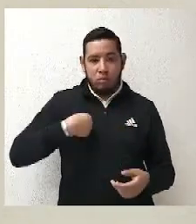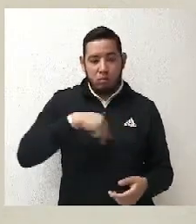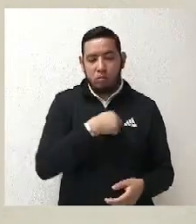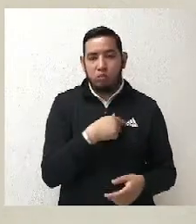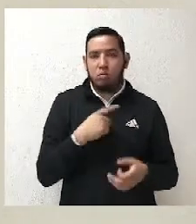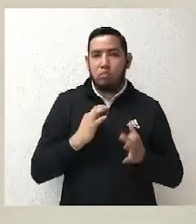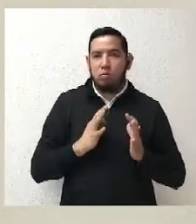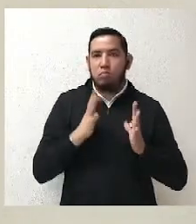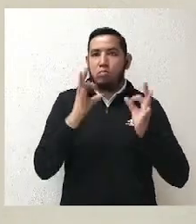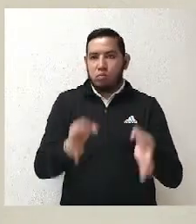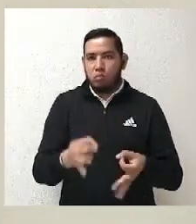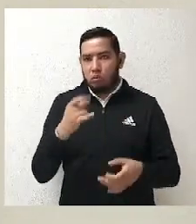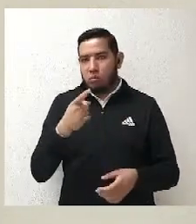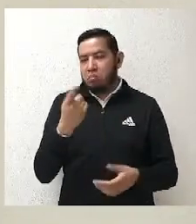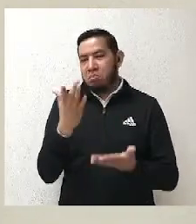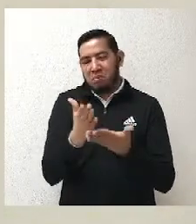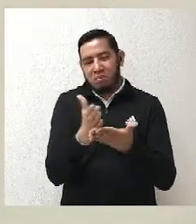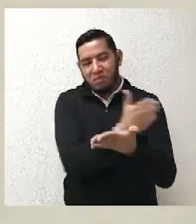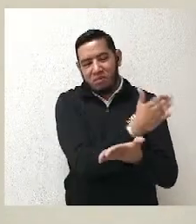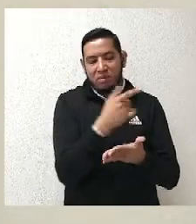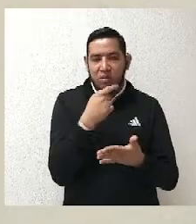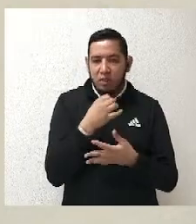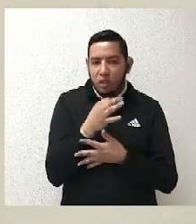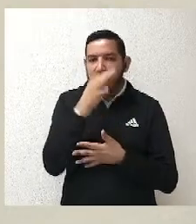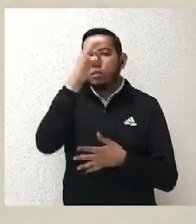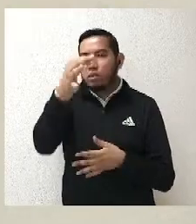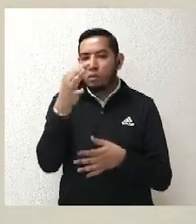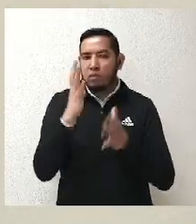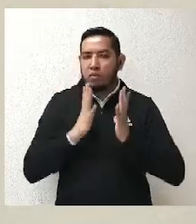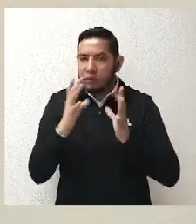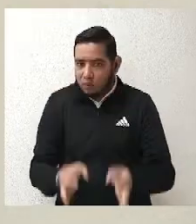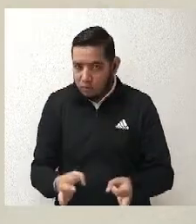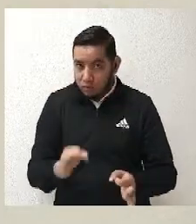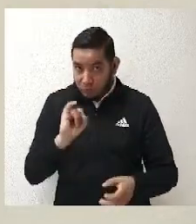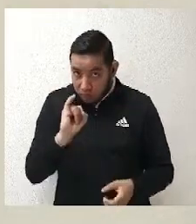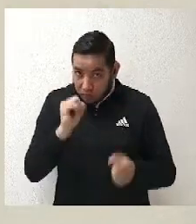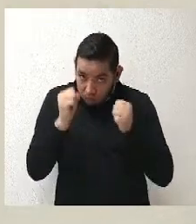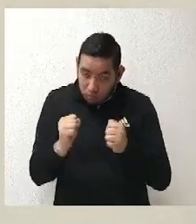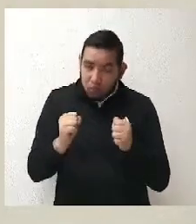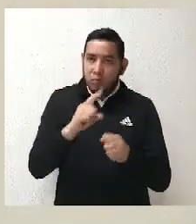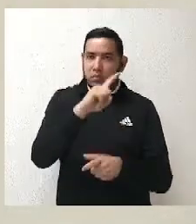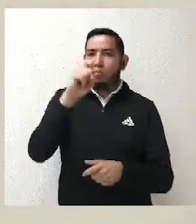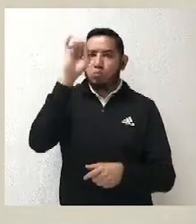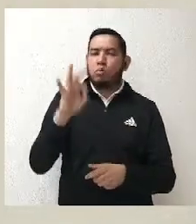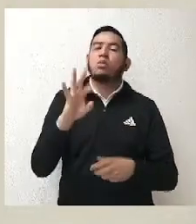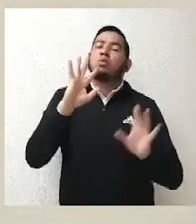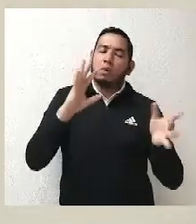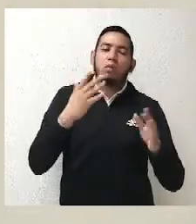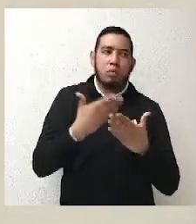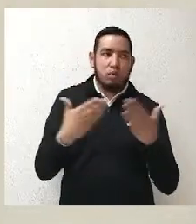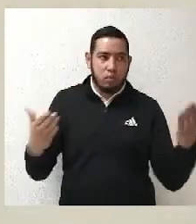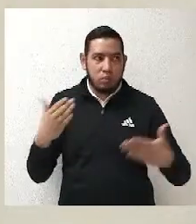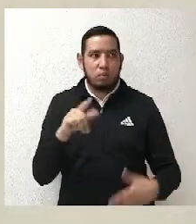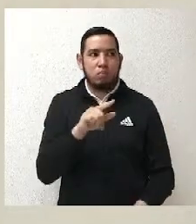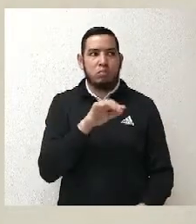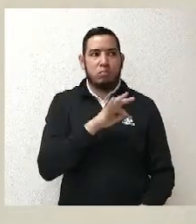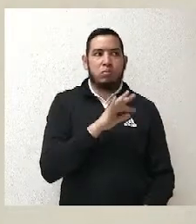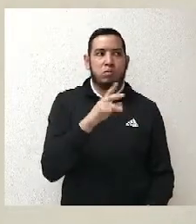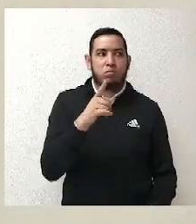esa parte de lo que resuelve el tribunal local, le decimos, bueno, pues es que tú me dices que esto es una prueba superveniente,